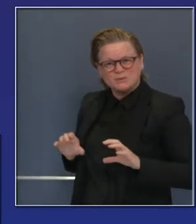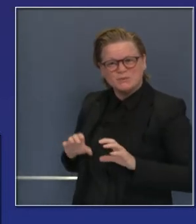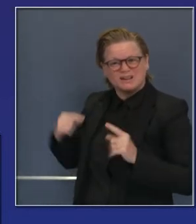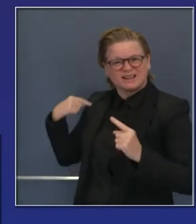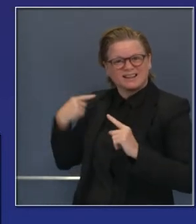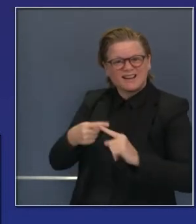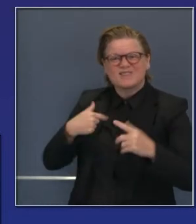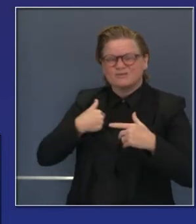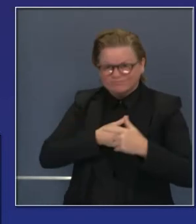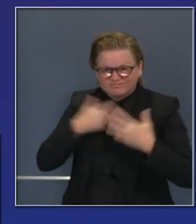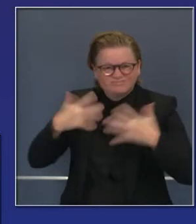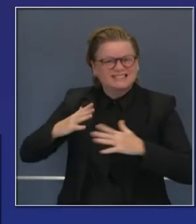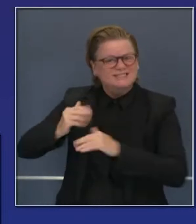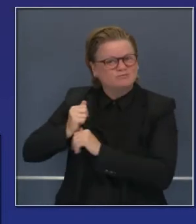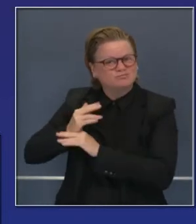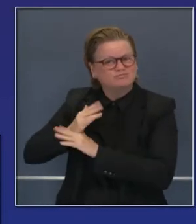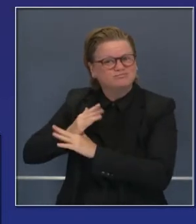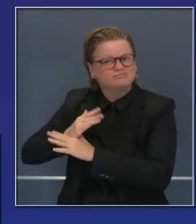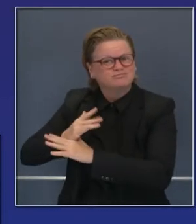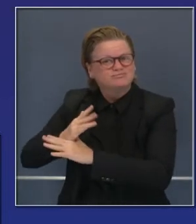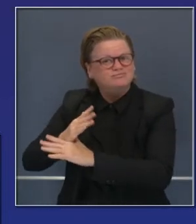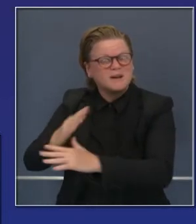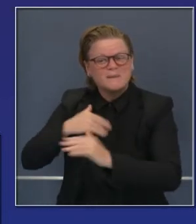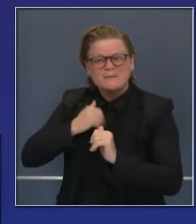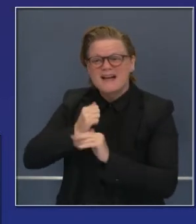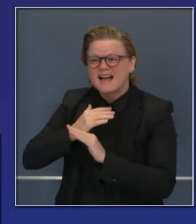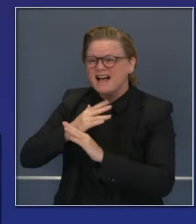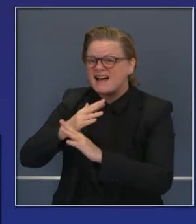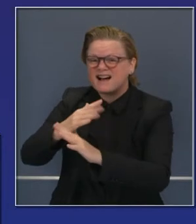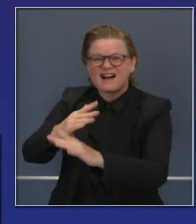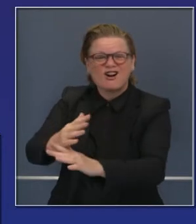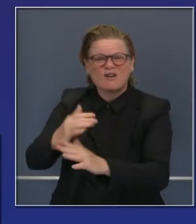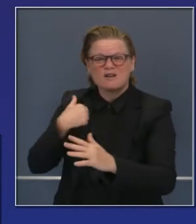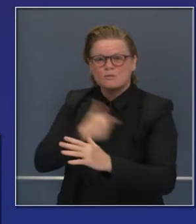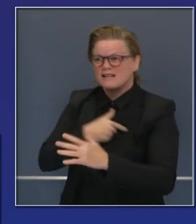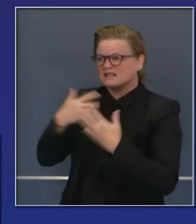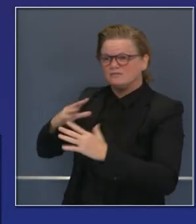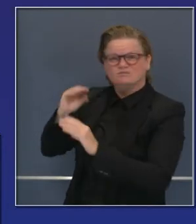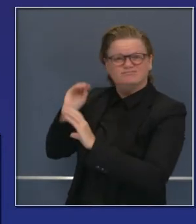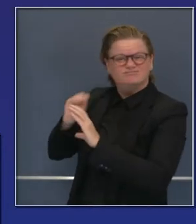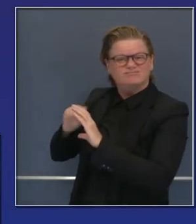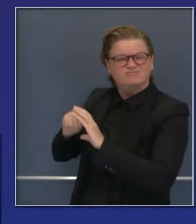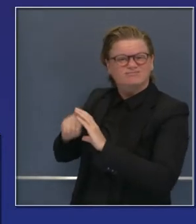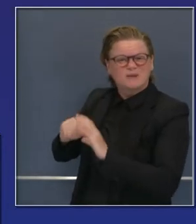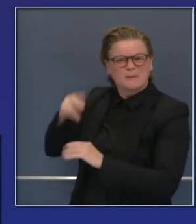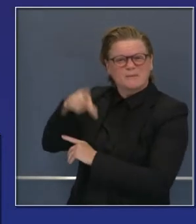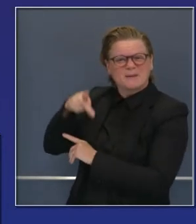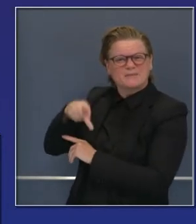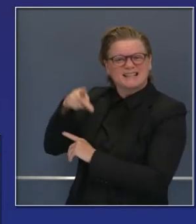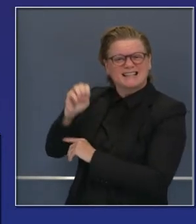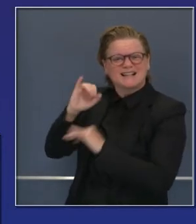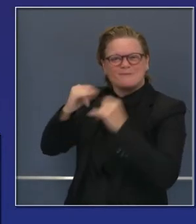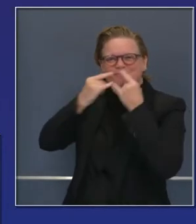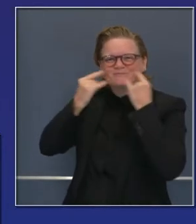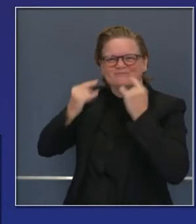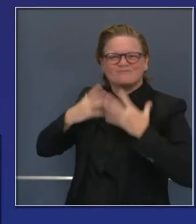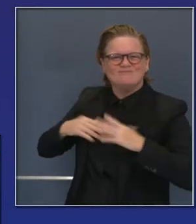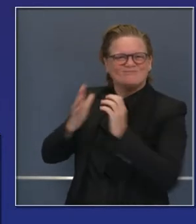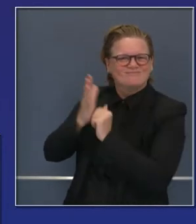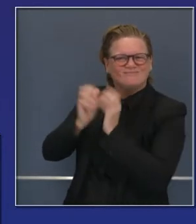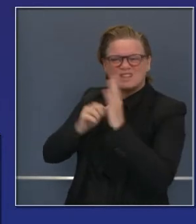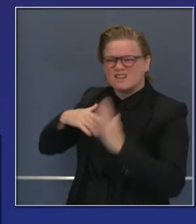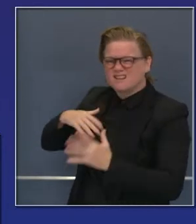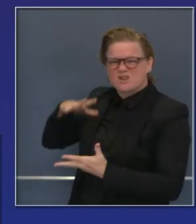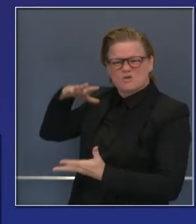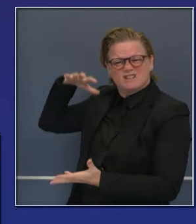labor que hemos hecho hasta ahorita para prepararnos. Otra California, el inventario de protección personal, equipo de protección